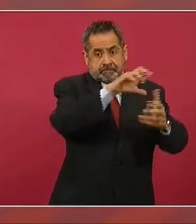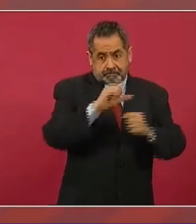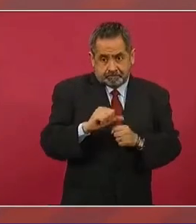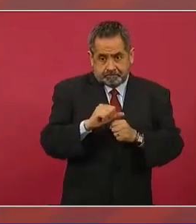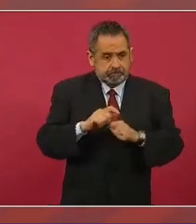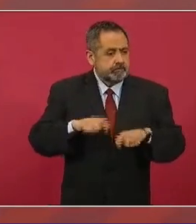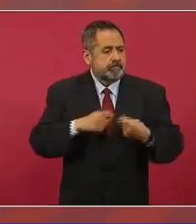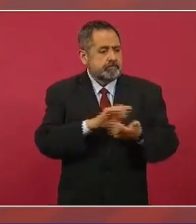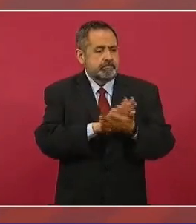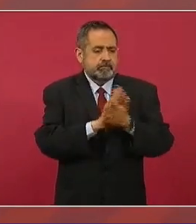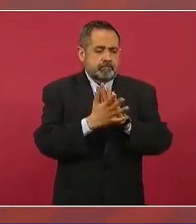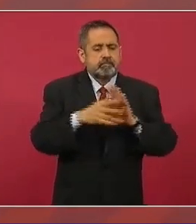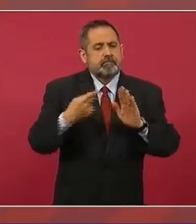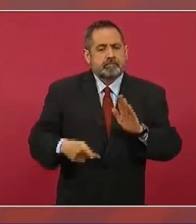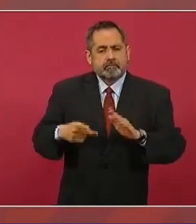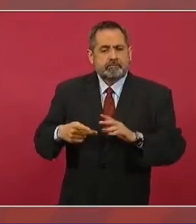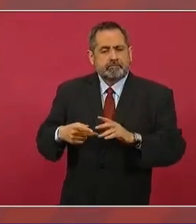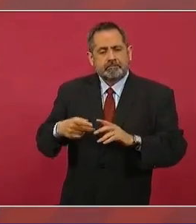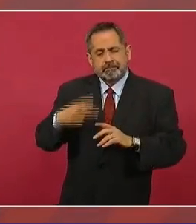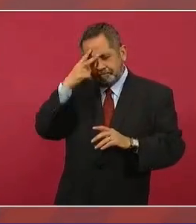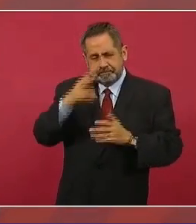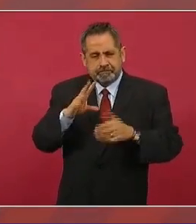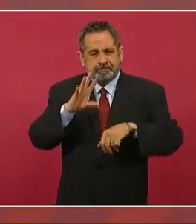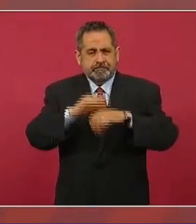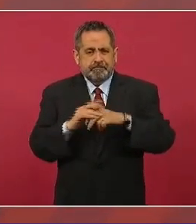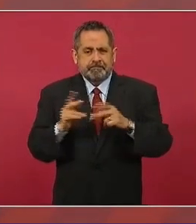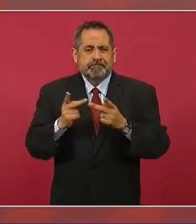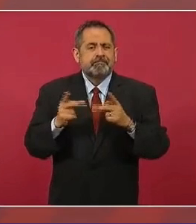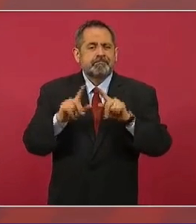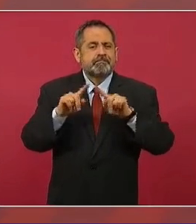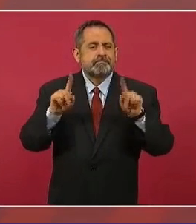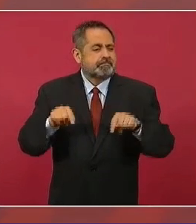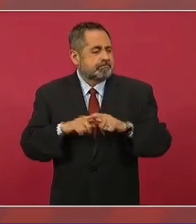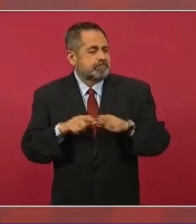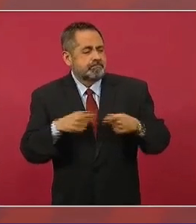va a regularizar sus unidades.